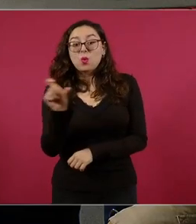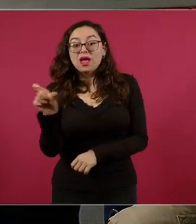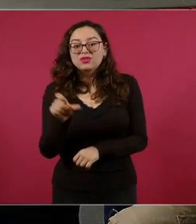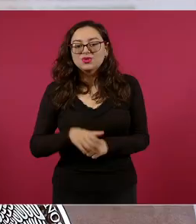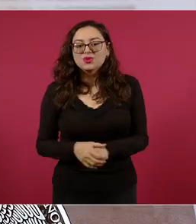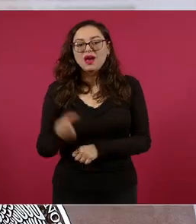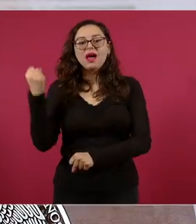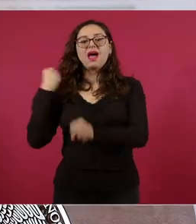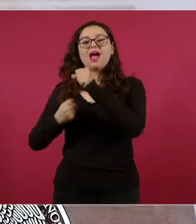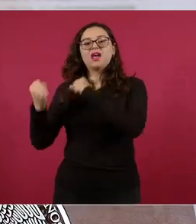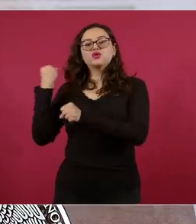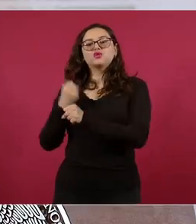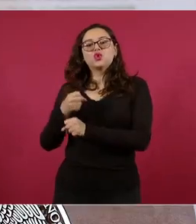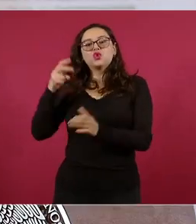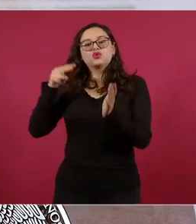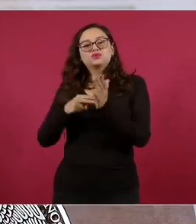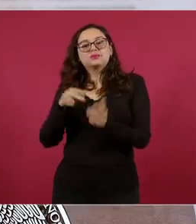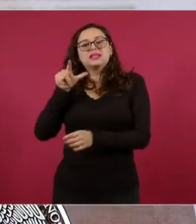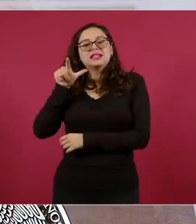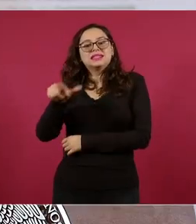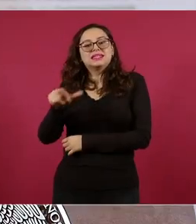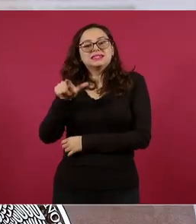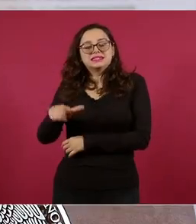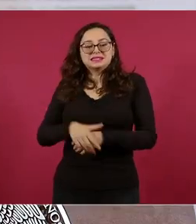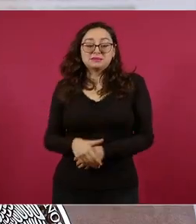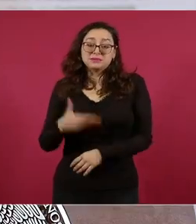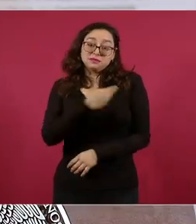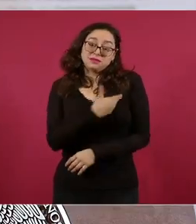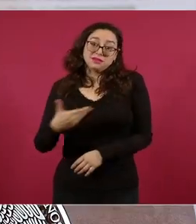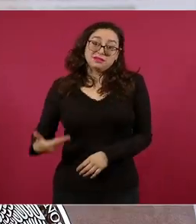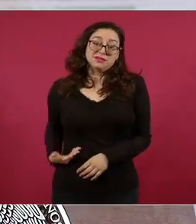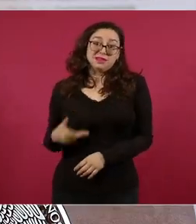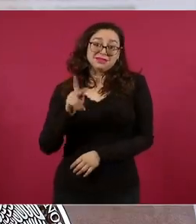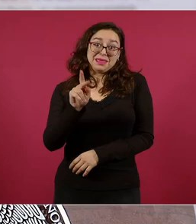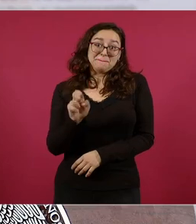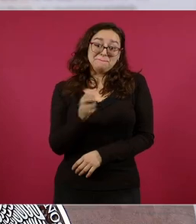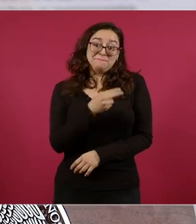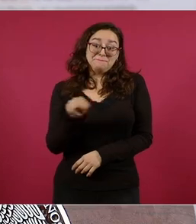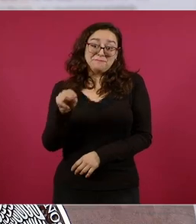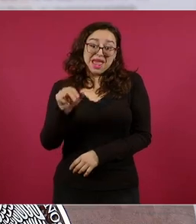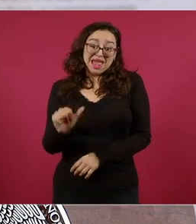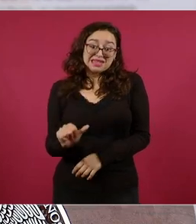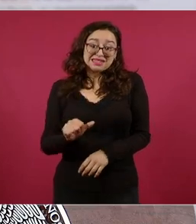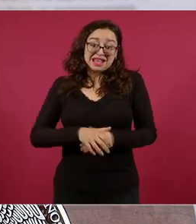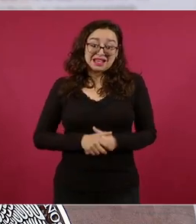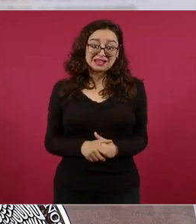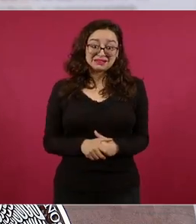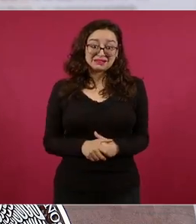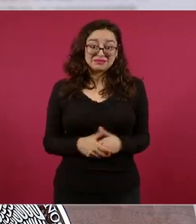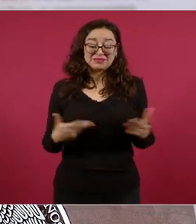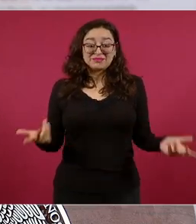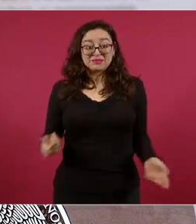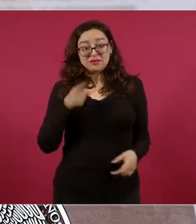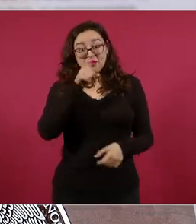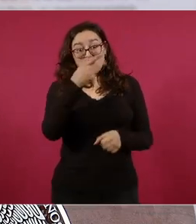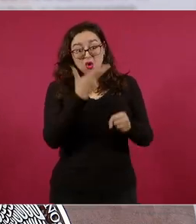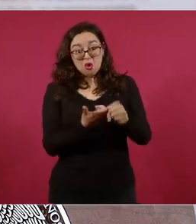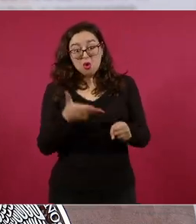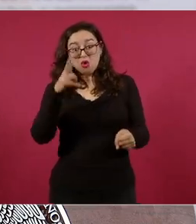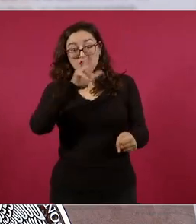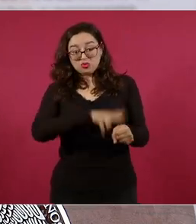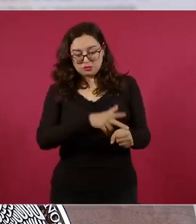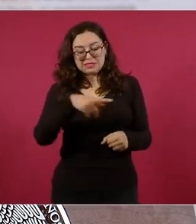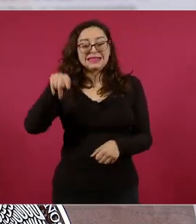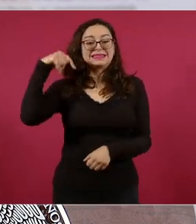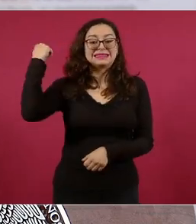2017, cuando gobernaba el licenciado Enrique Peña Nieto. Y se trata de un video tomado del hospital de Rovirosa, en